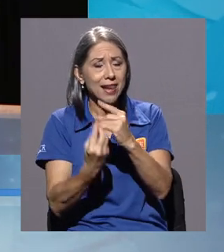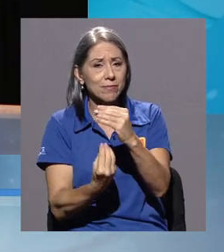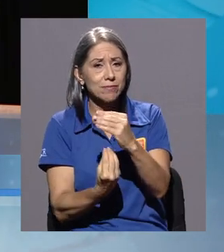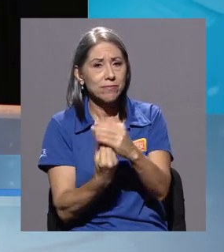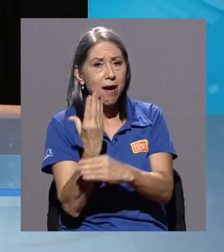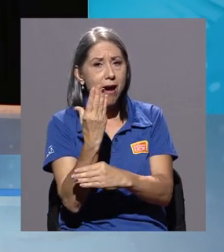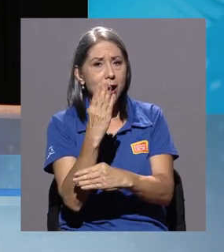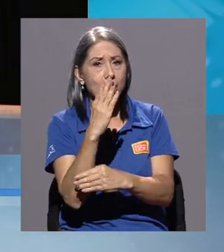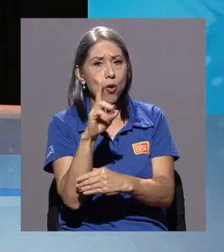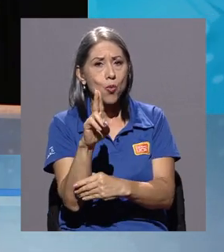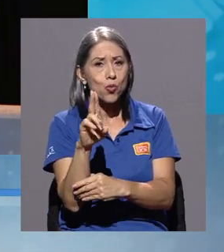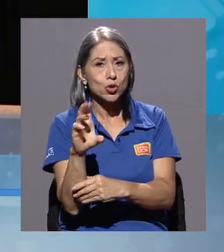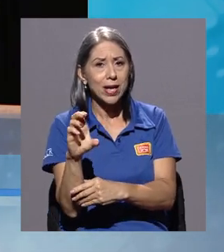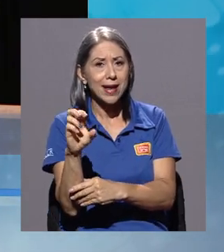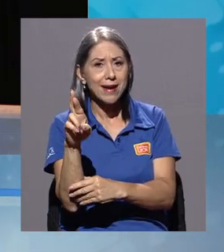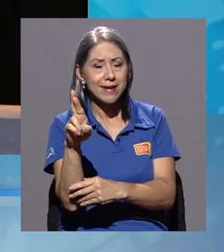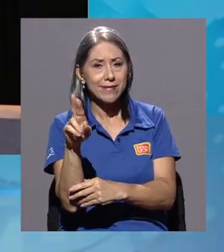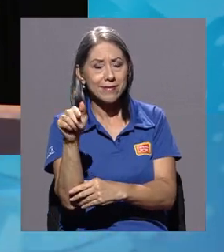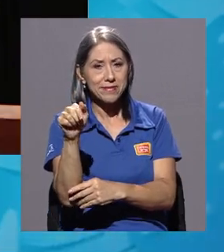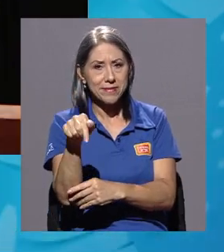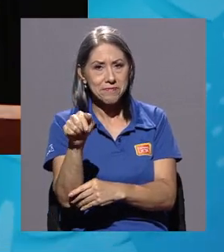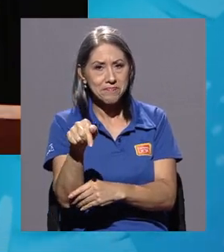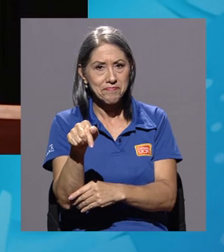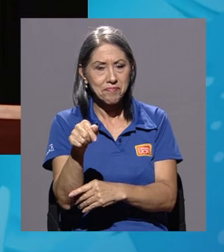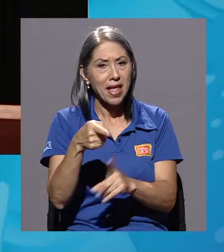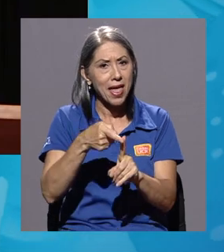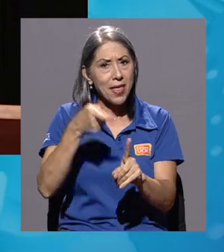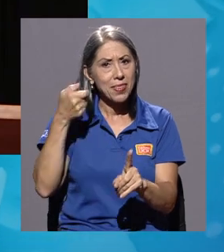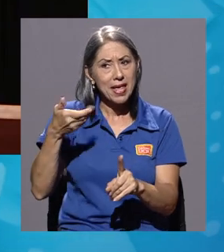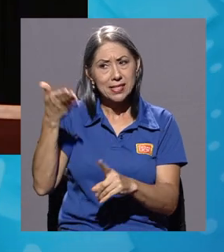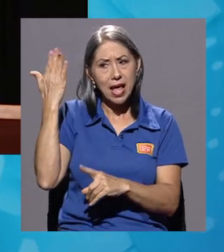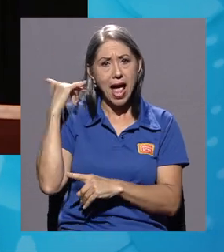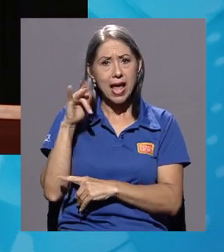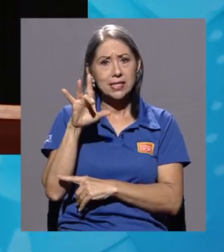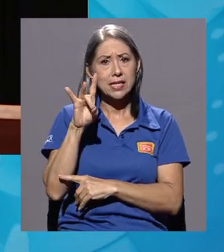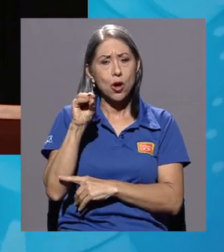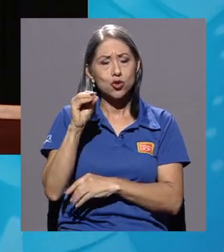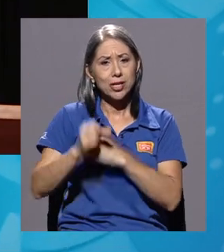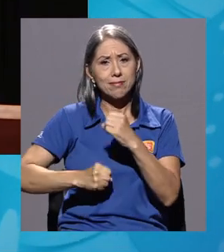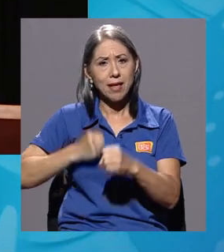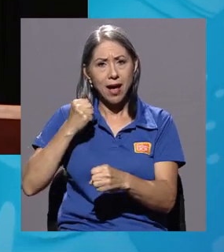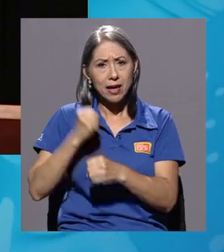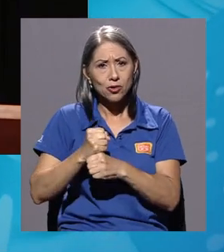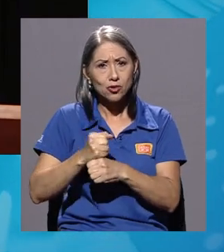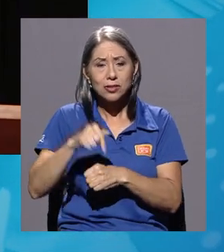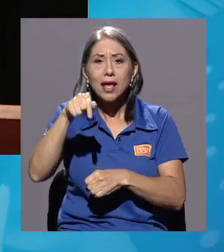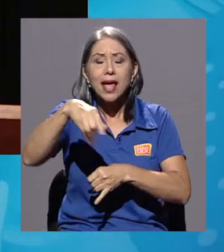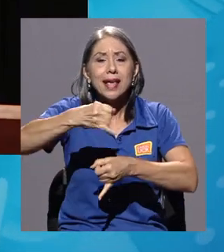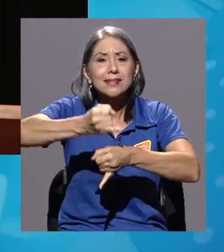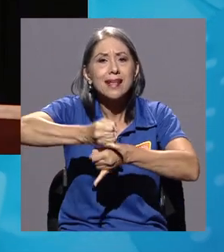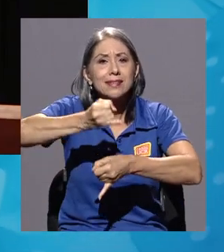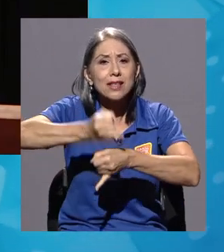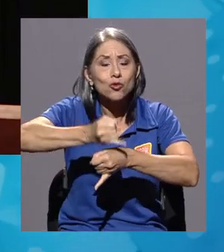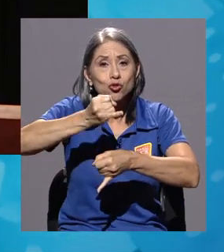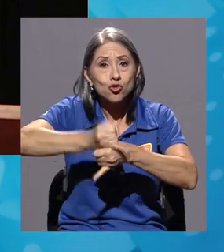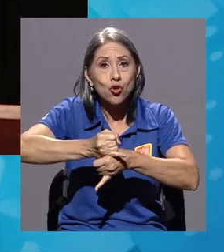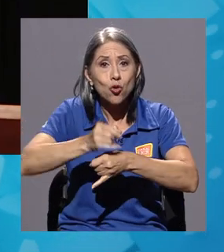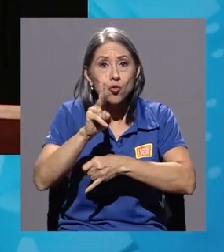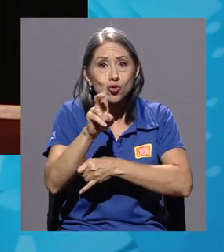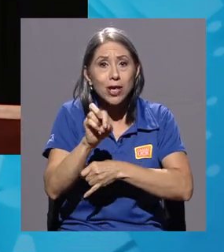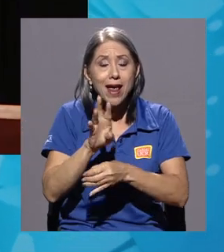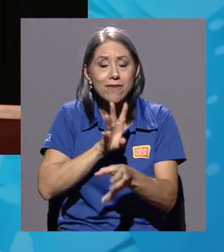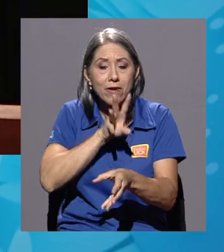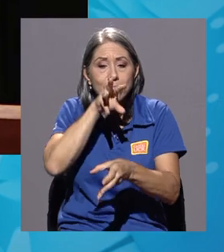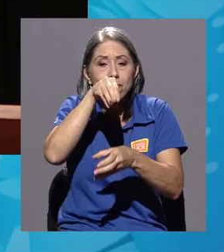la universidad de costa rica así desde hace ocho décadas esta institución forma